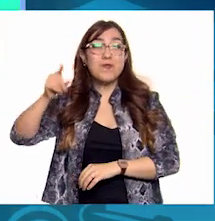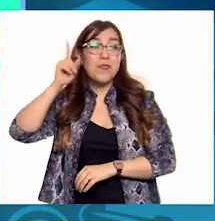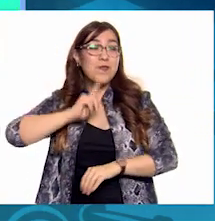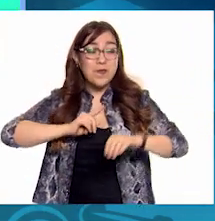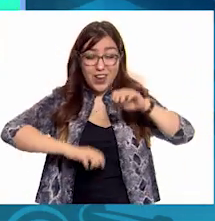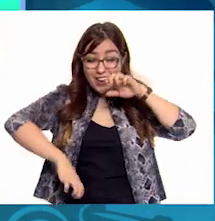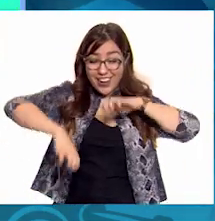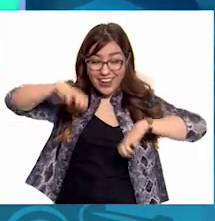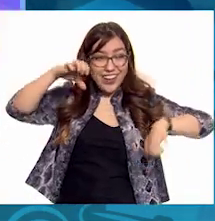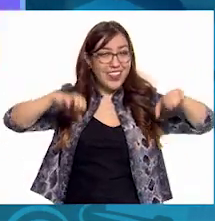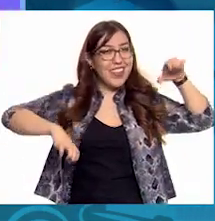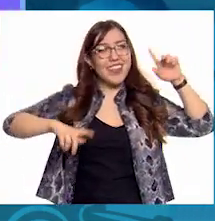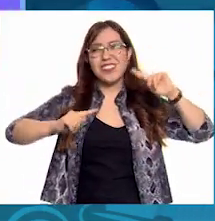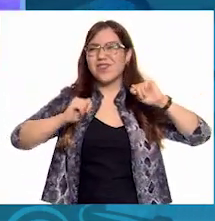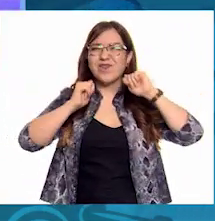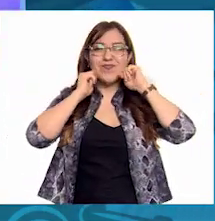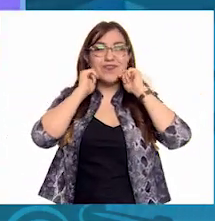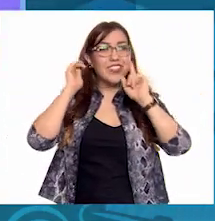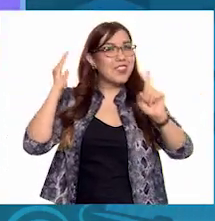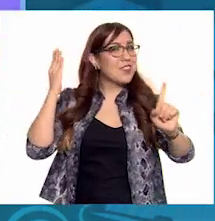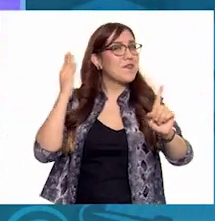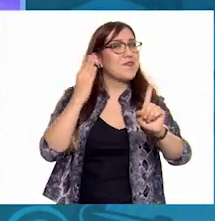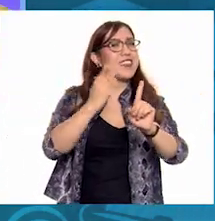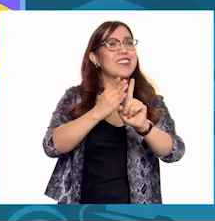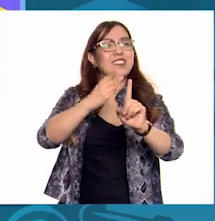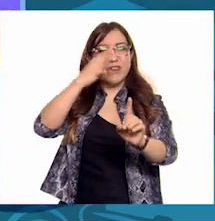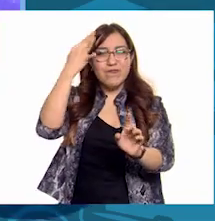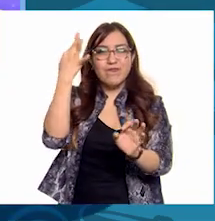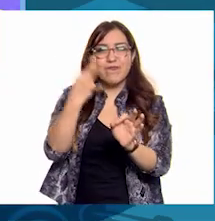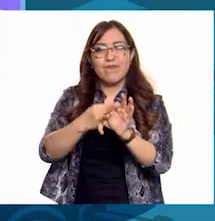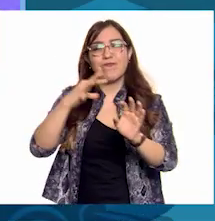grandes, cumpliremos la misión